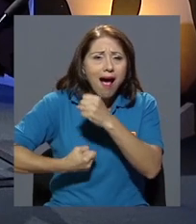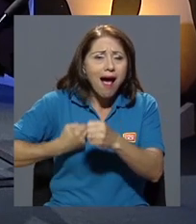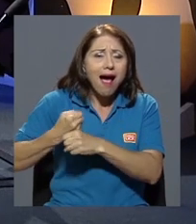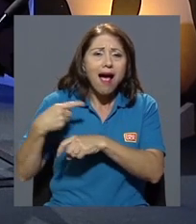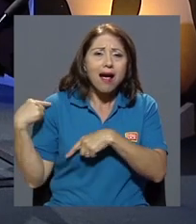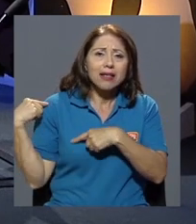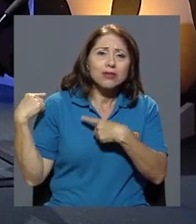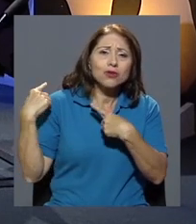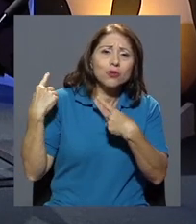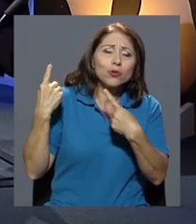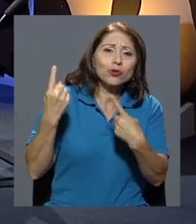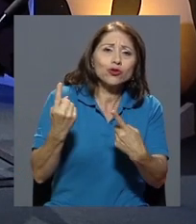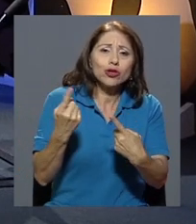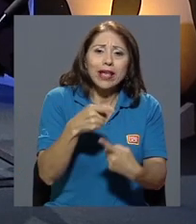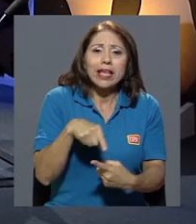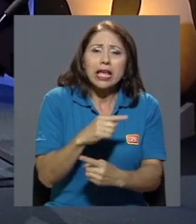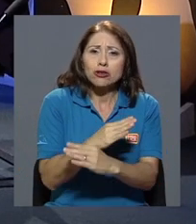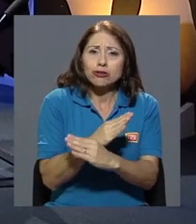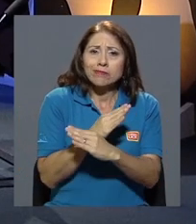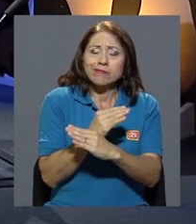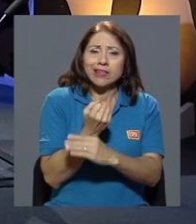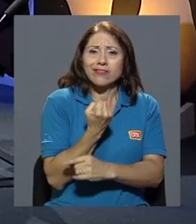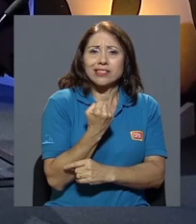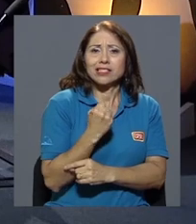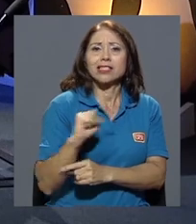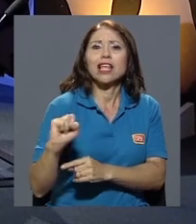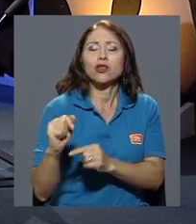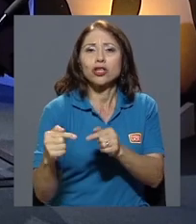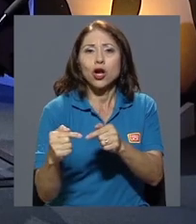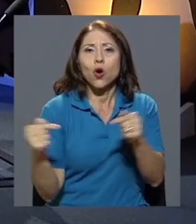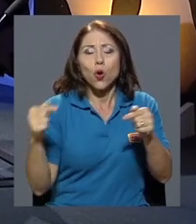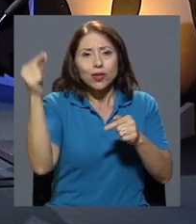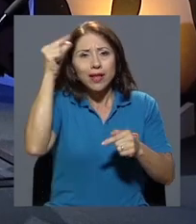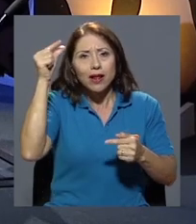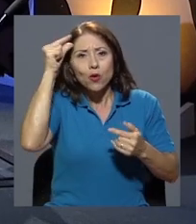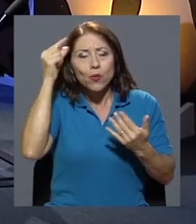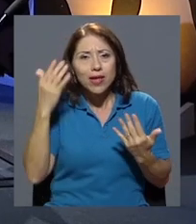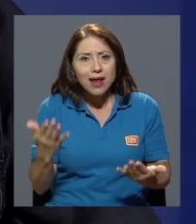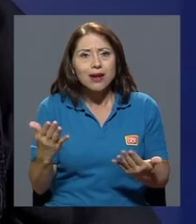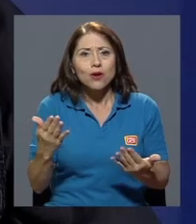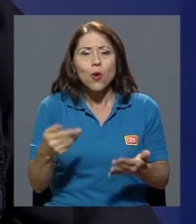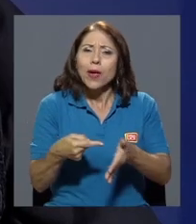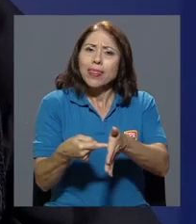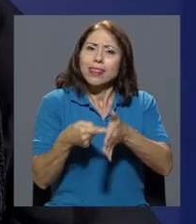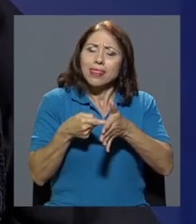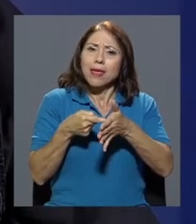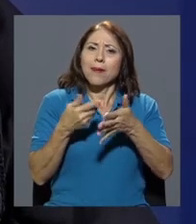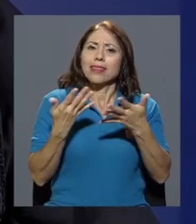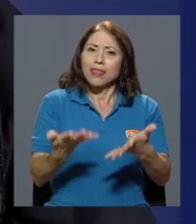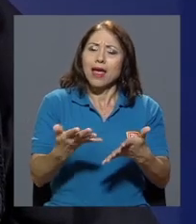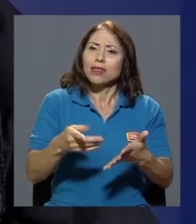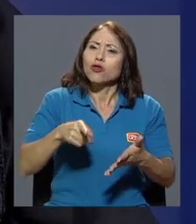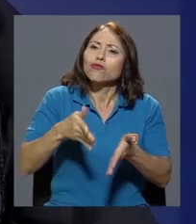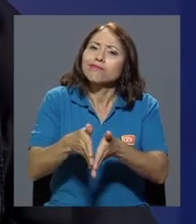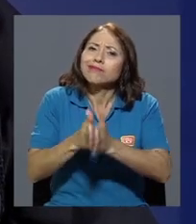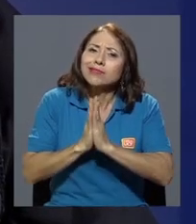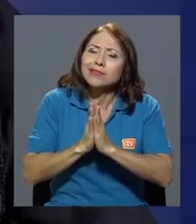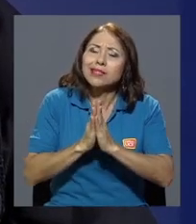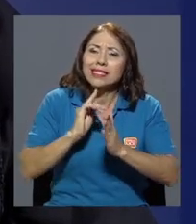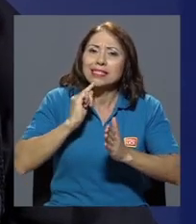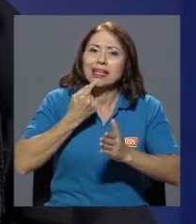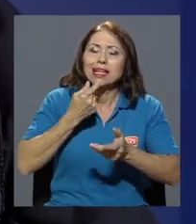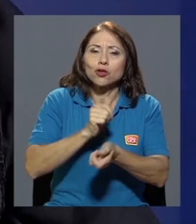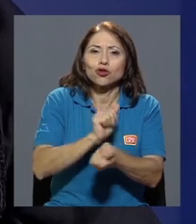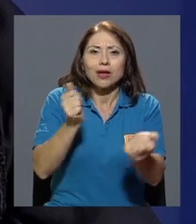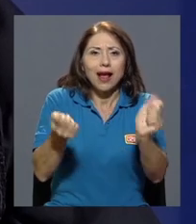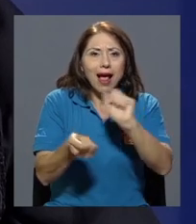es decir, resistiéndose contra el Estado, contra el gobierno, demandando serios cambios a